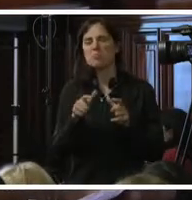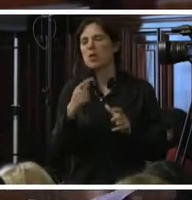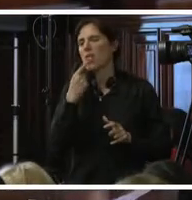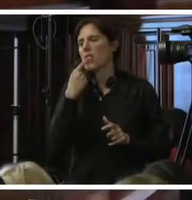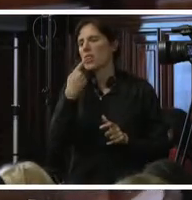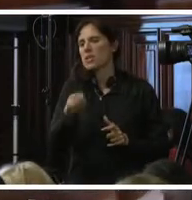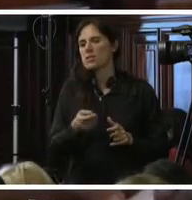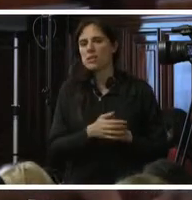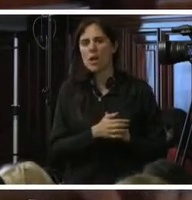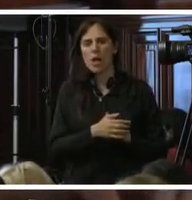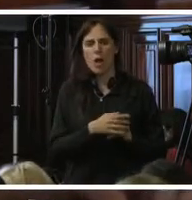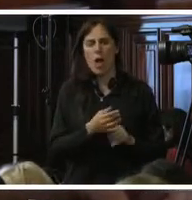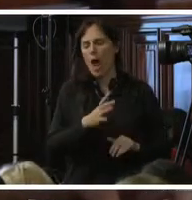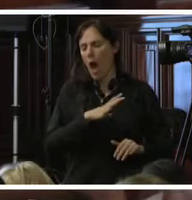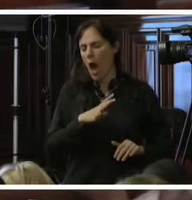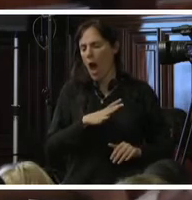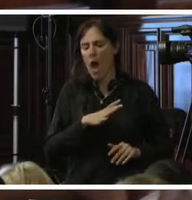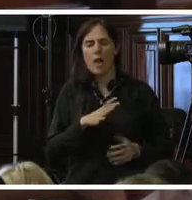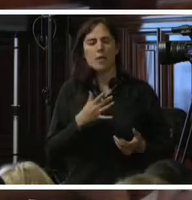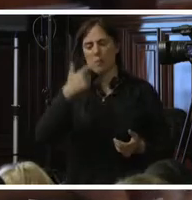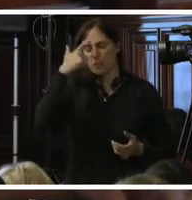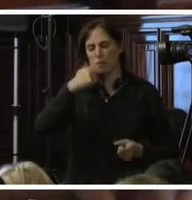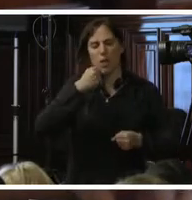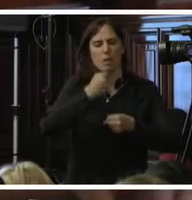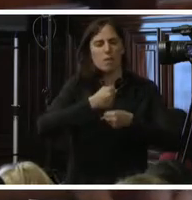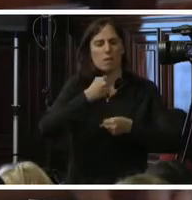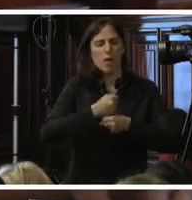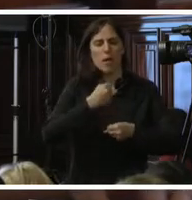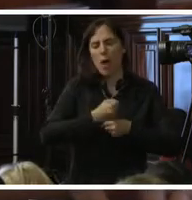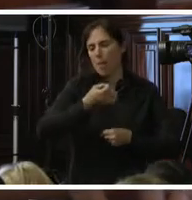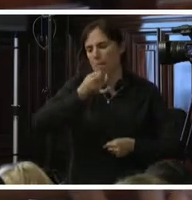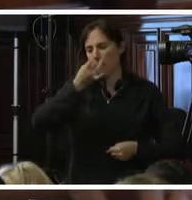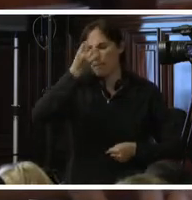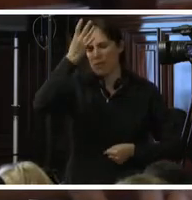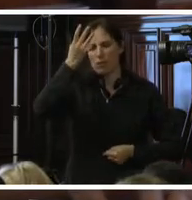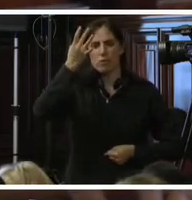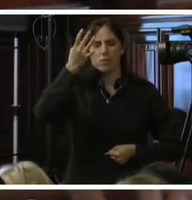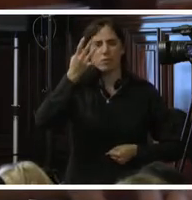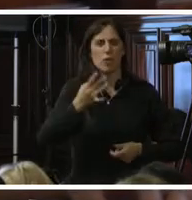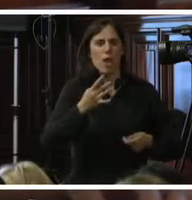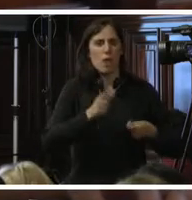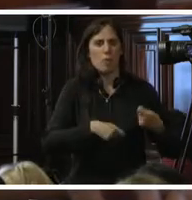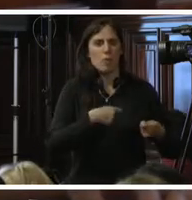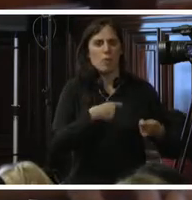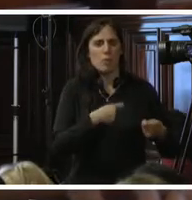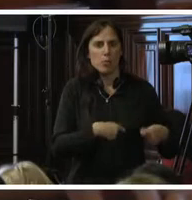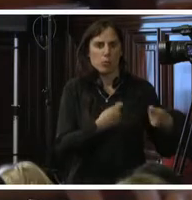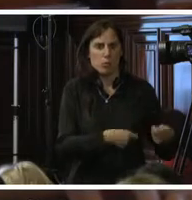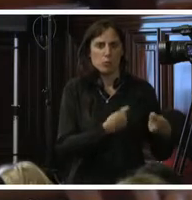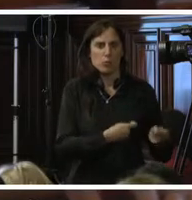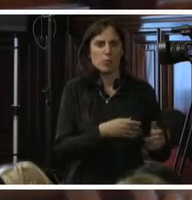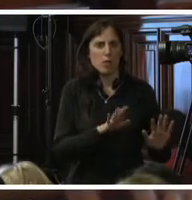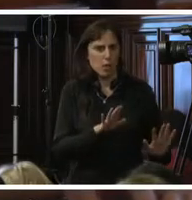del ejercicio profesional, personal del trabajo sexual. Desde que el momento